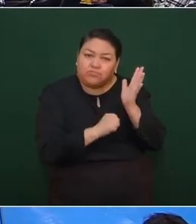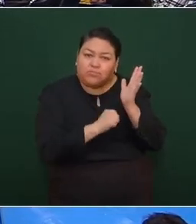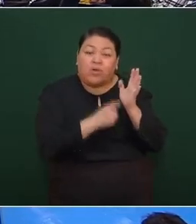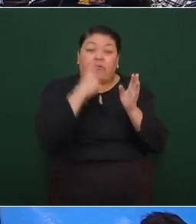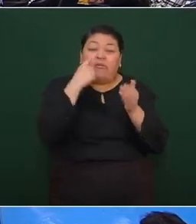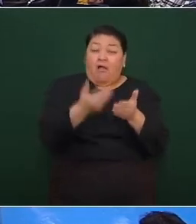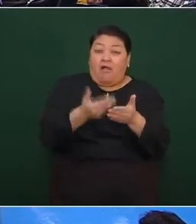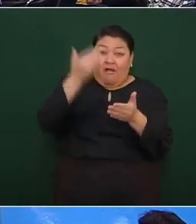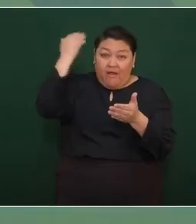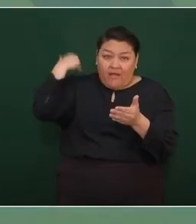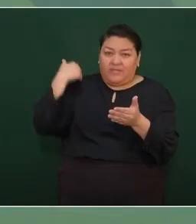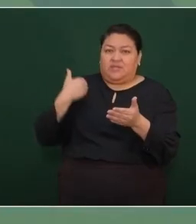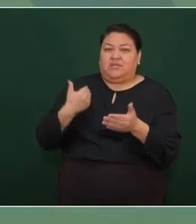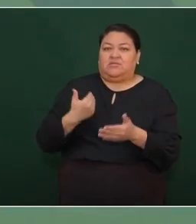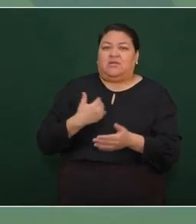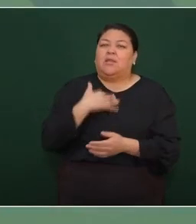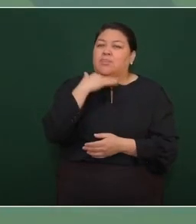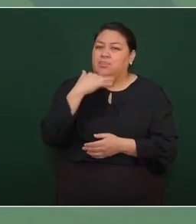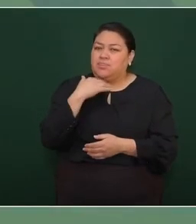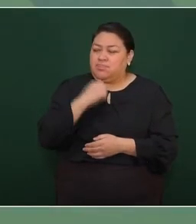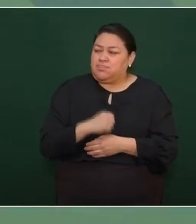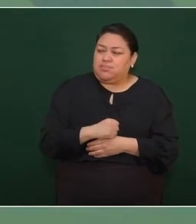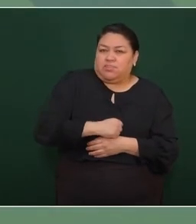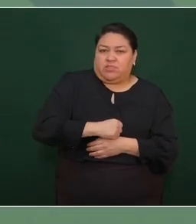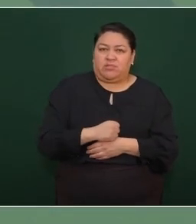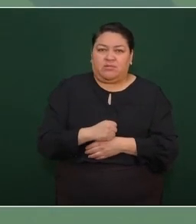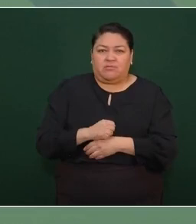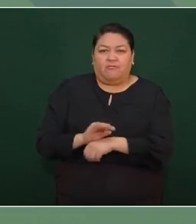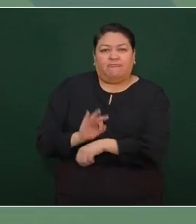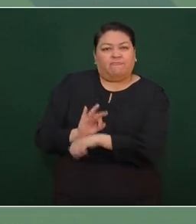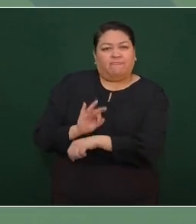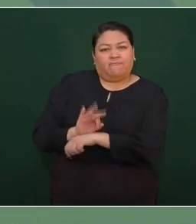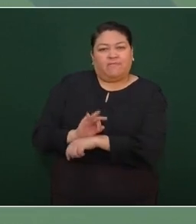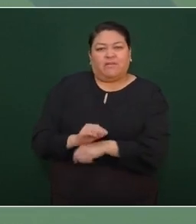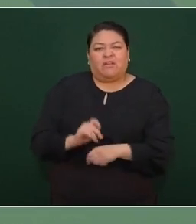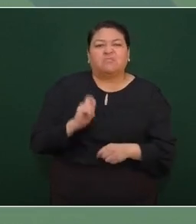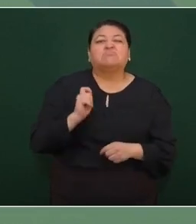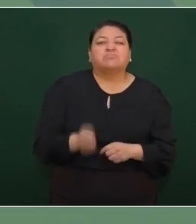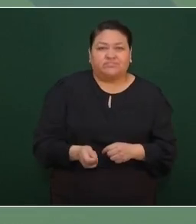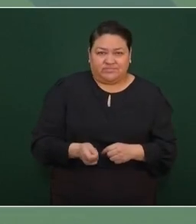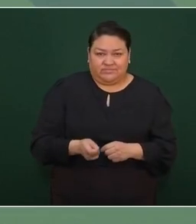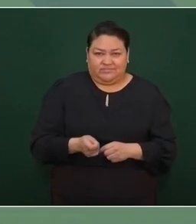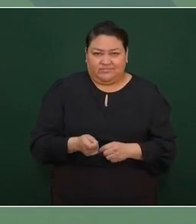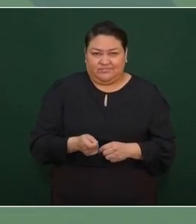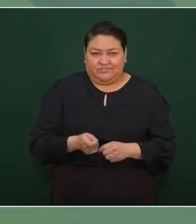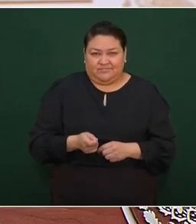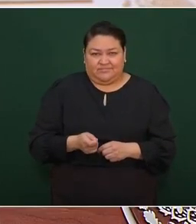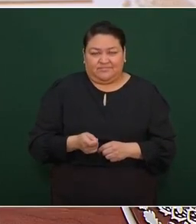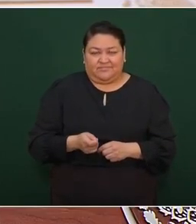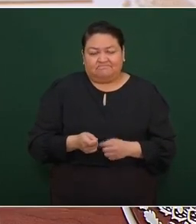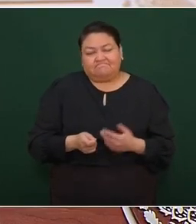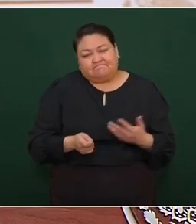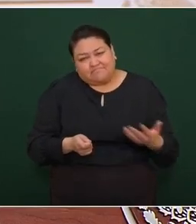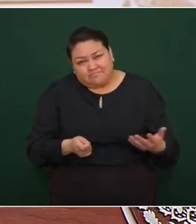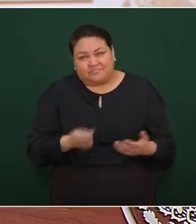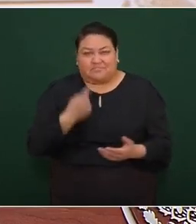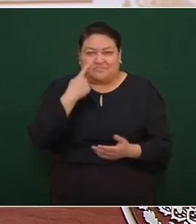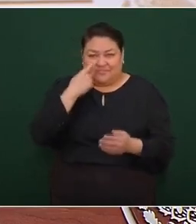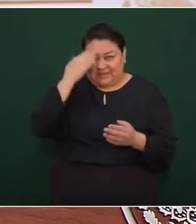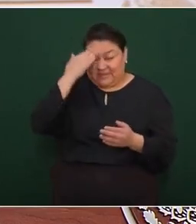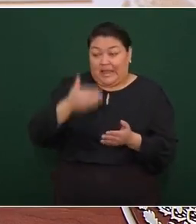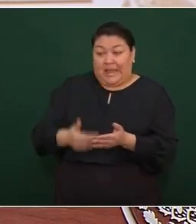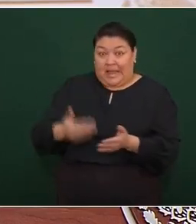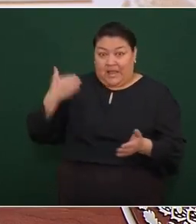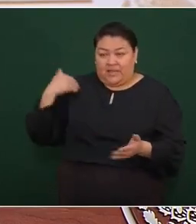contratos leoninos. ¿Qué son estos contratos leoninos? Pues son contratos que se